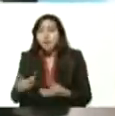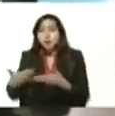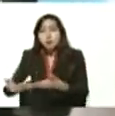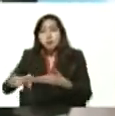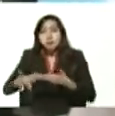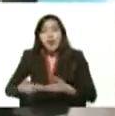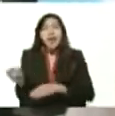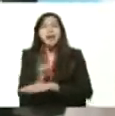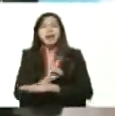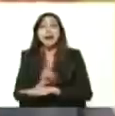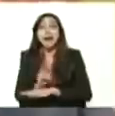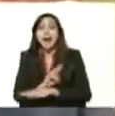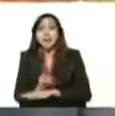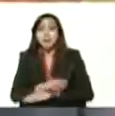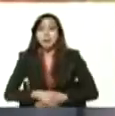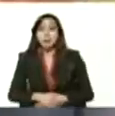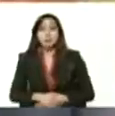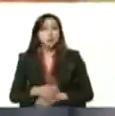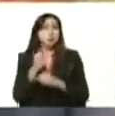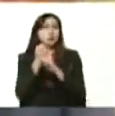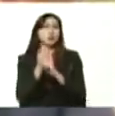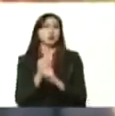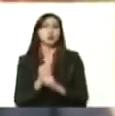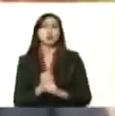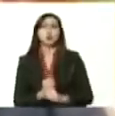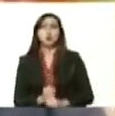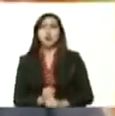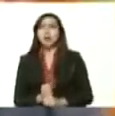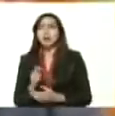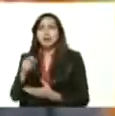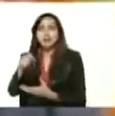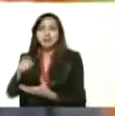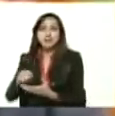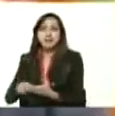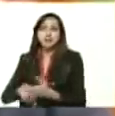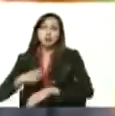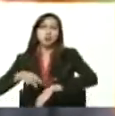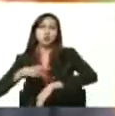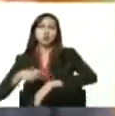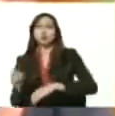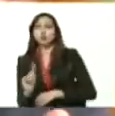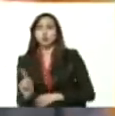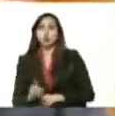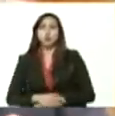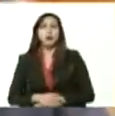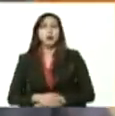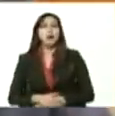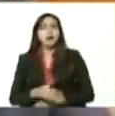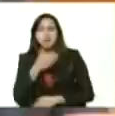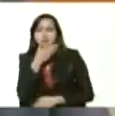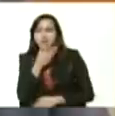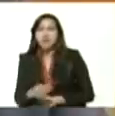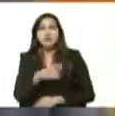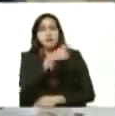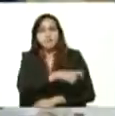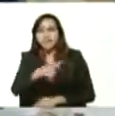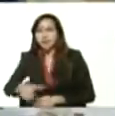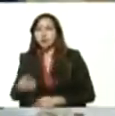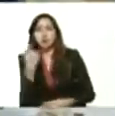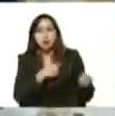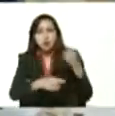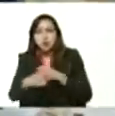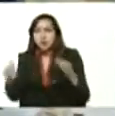inmediata, no tiene que esperar el cierre de un punto de venta y esto sin duda favorece a todos aquellos pequeños y medianos